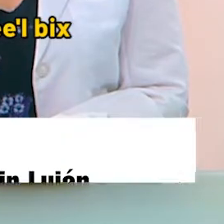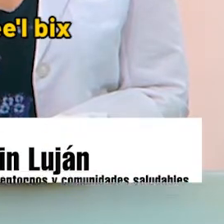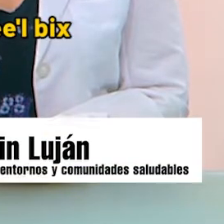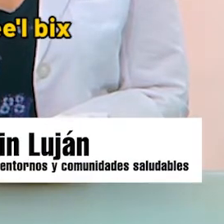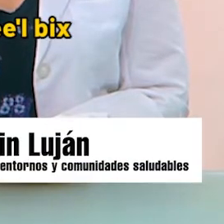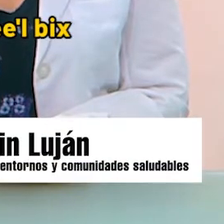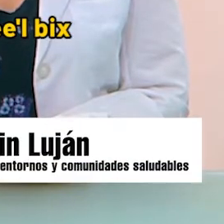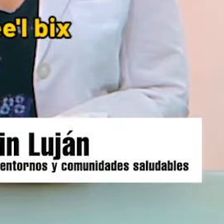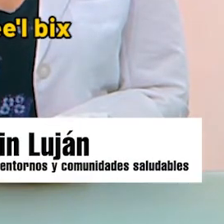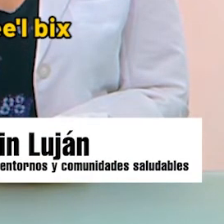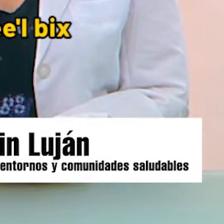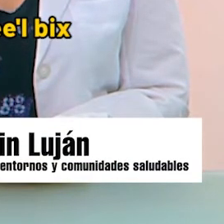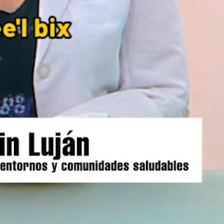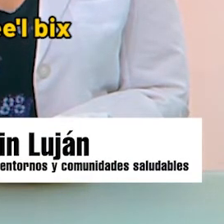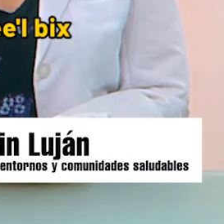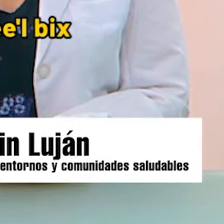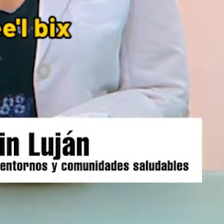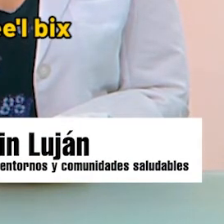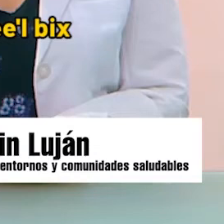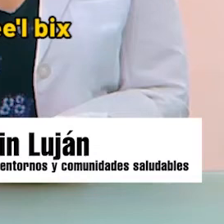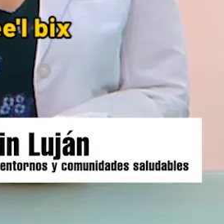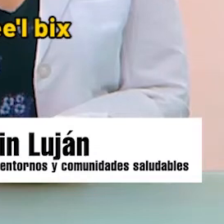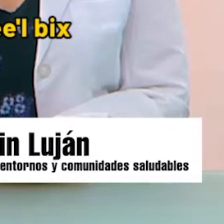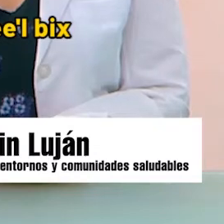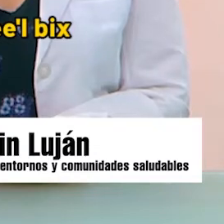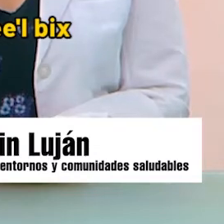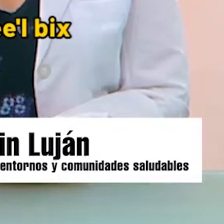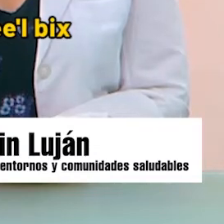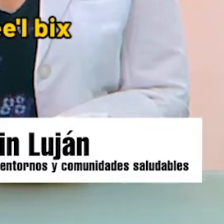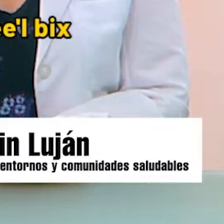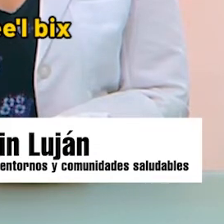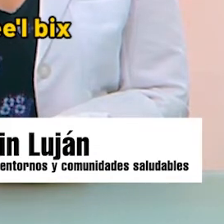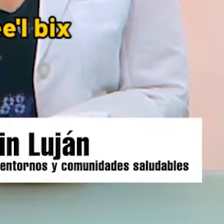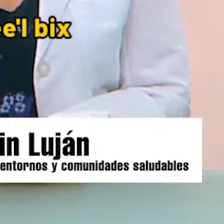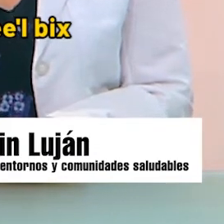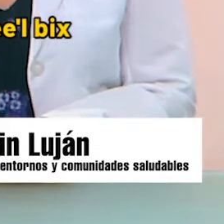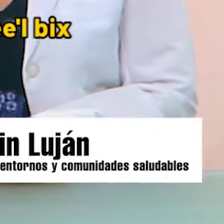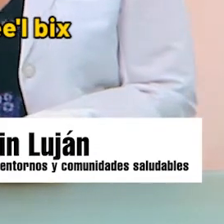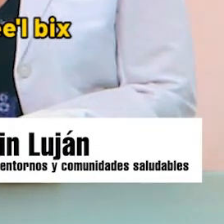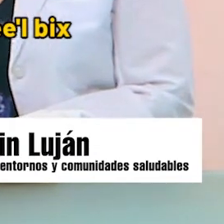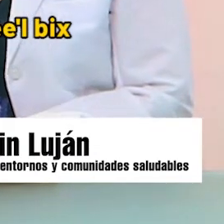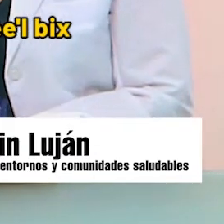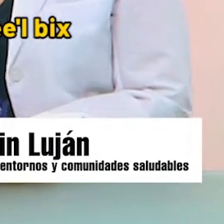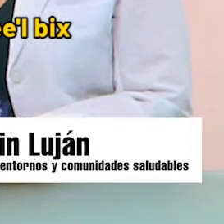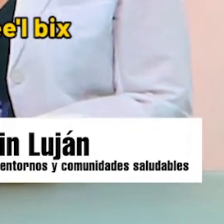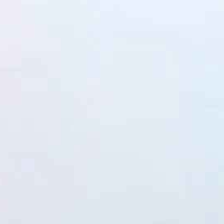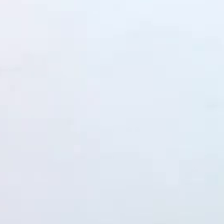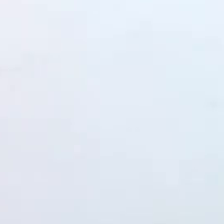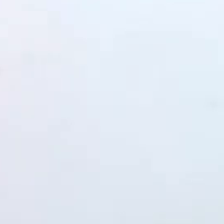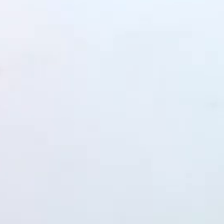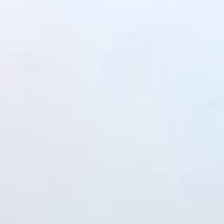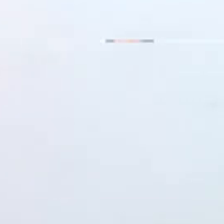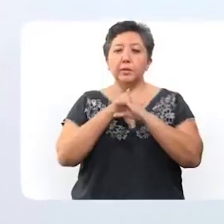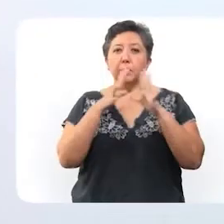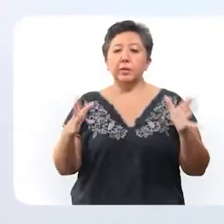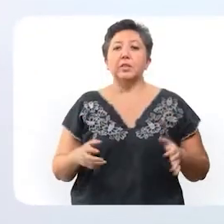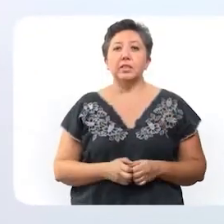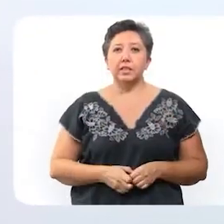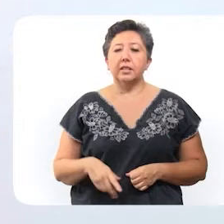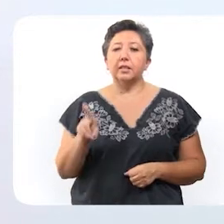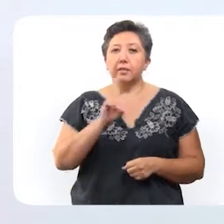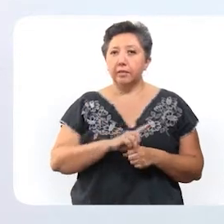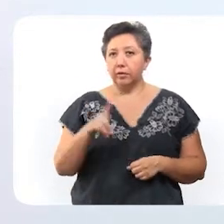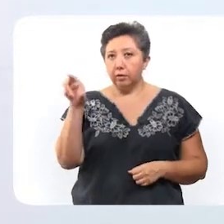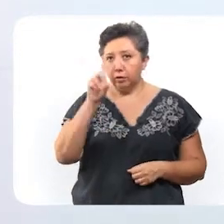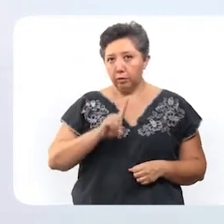Buenas tardes, nos permitimos dar el informe diario relacionado con el COVID-19. Adelante, doctora. Gracias, doctora. Buenas tardes. Este es el parte médico